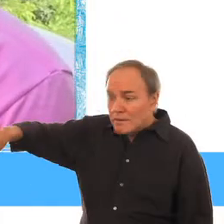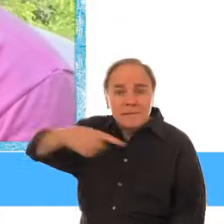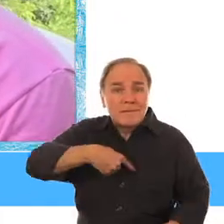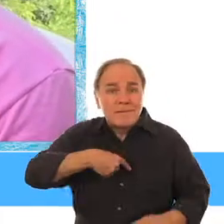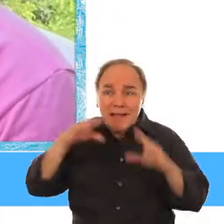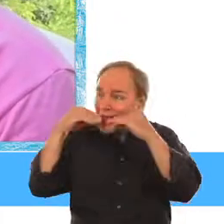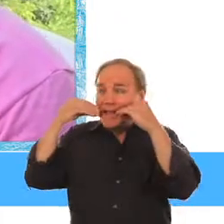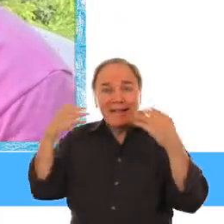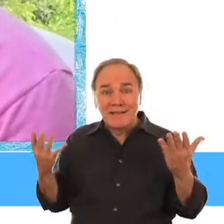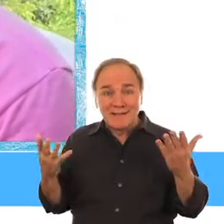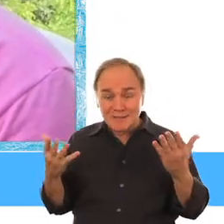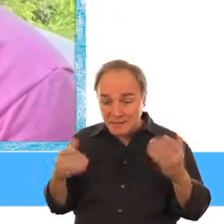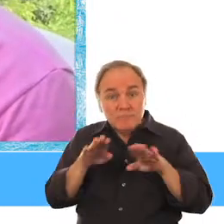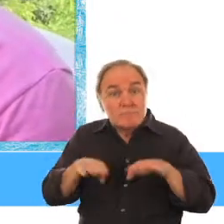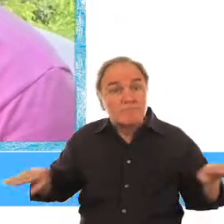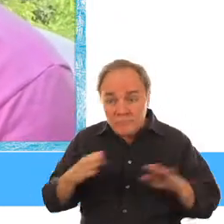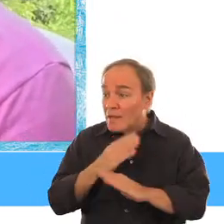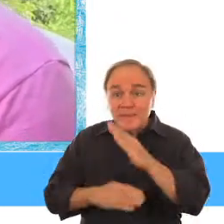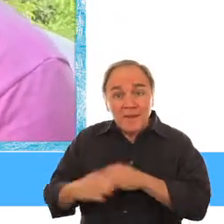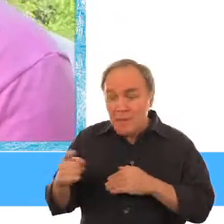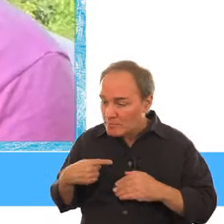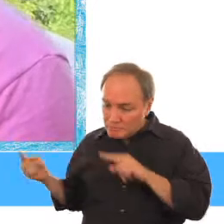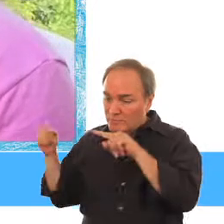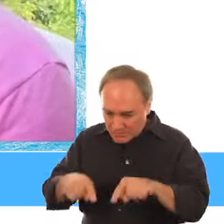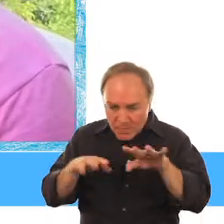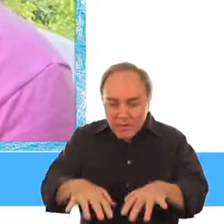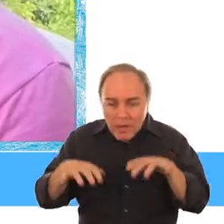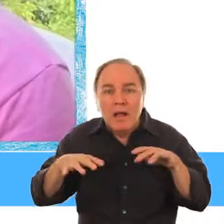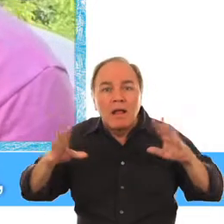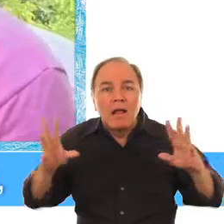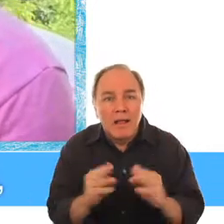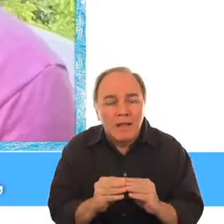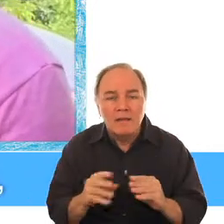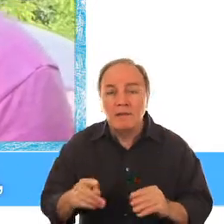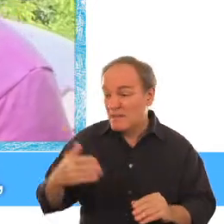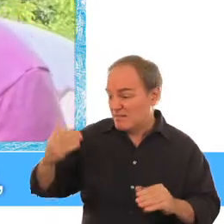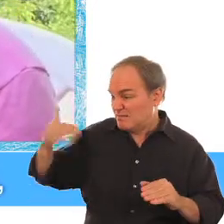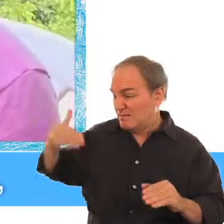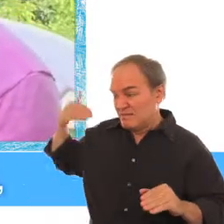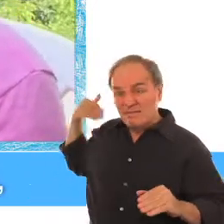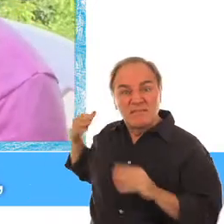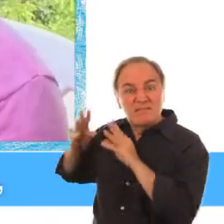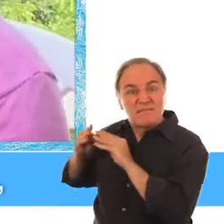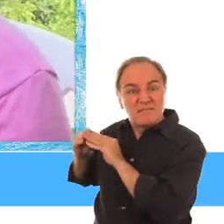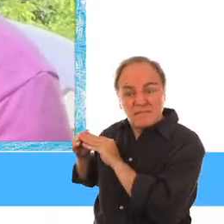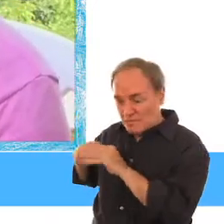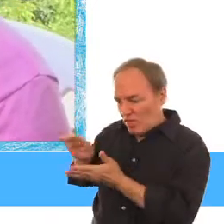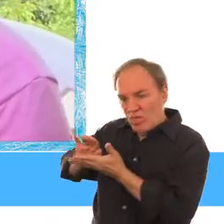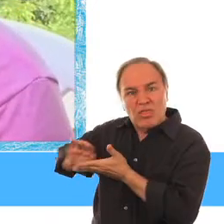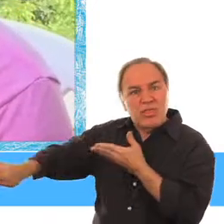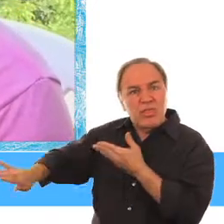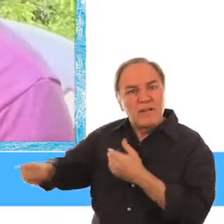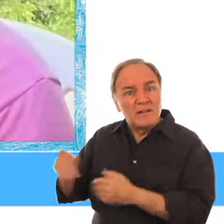Estamos muy contentos, como niños con discapacidad, de asistir a esta reunión Esto se debe a que en las últimas reuniones no éramos